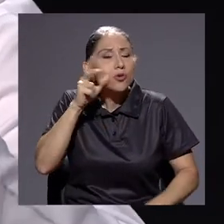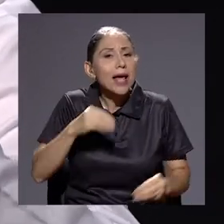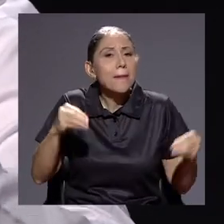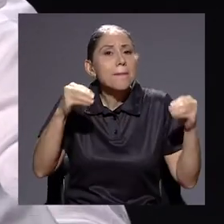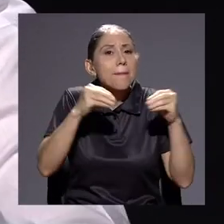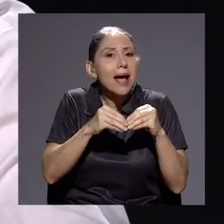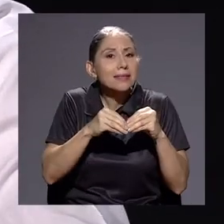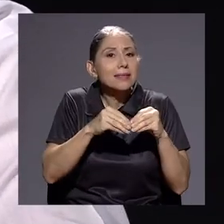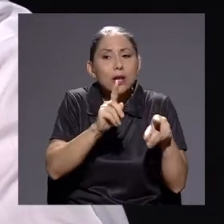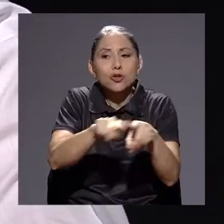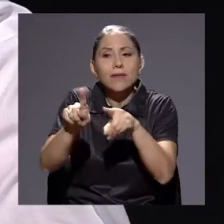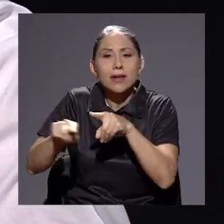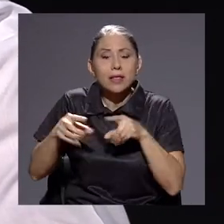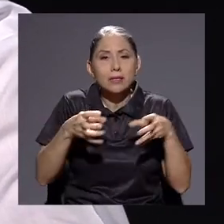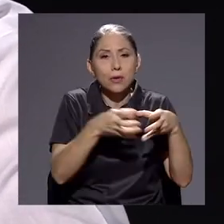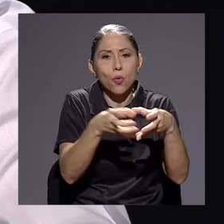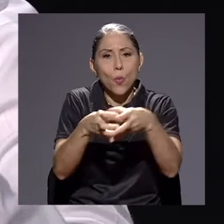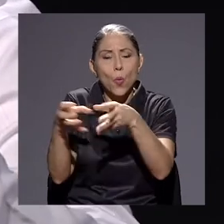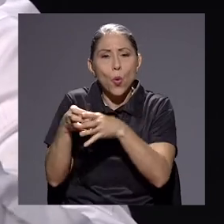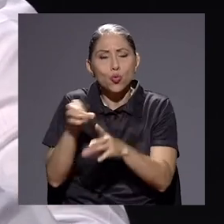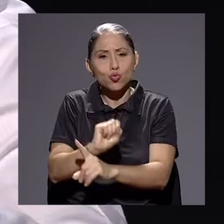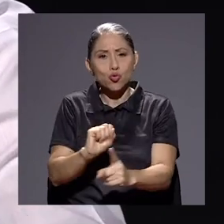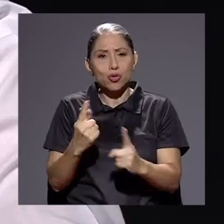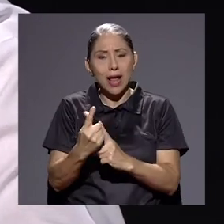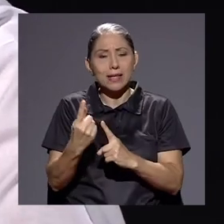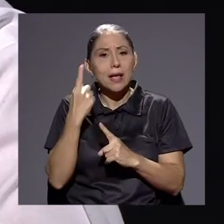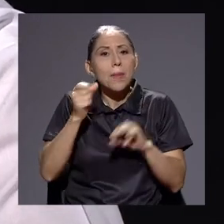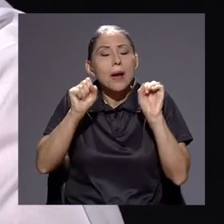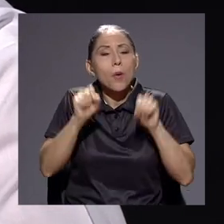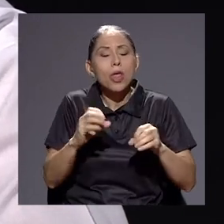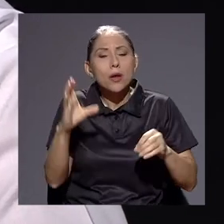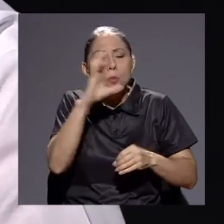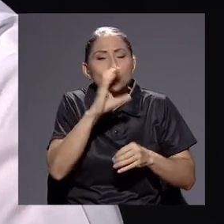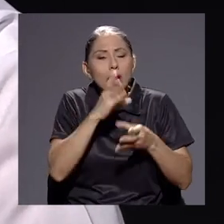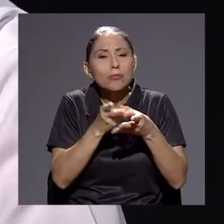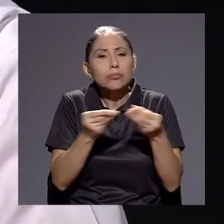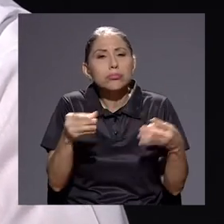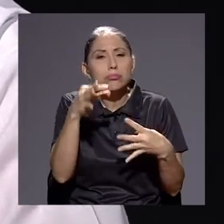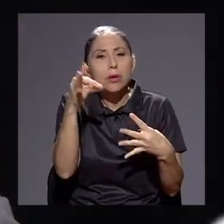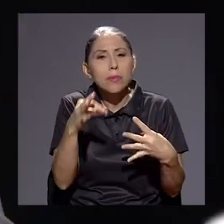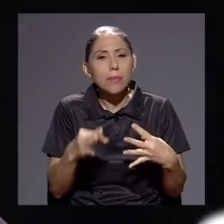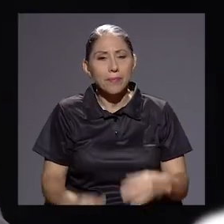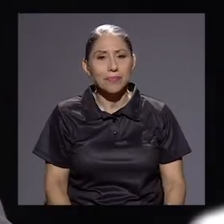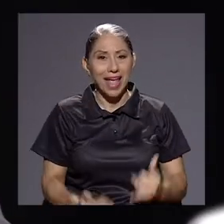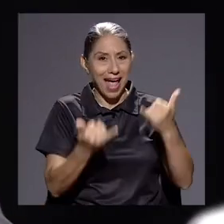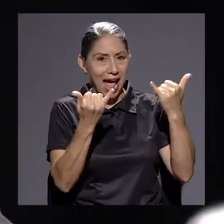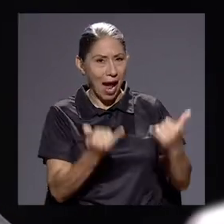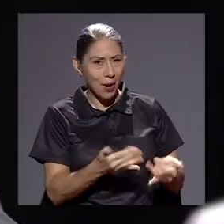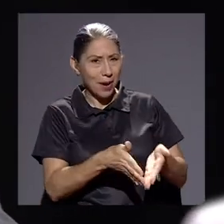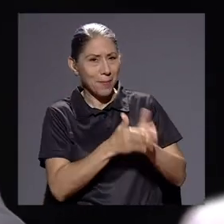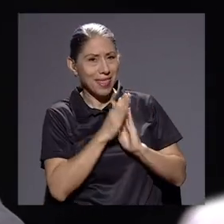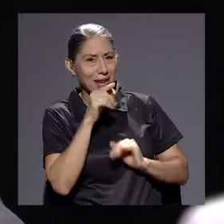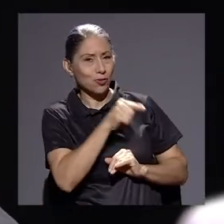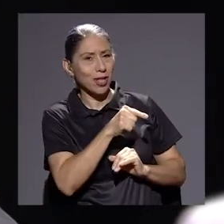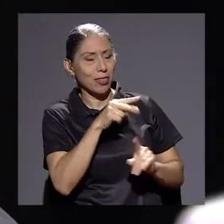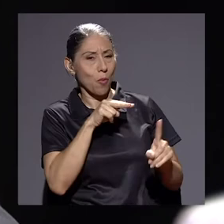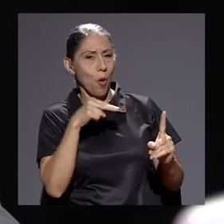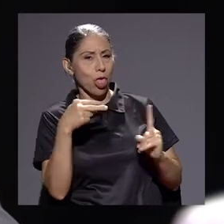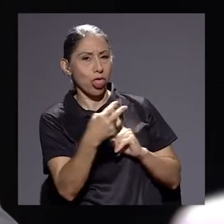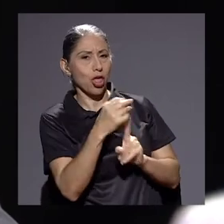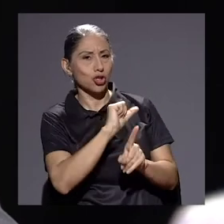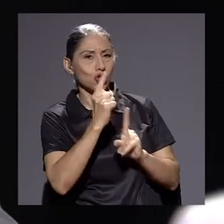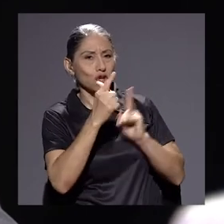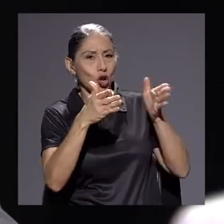lo que están diciendo los diferentes grupos sociales, para poder buscar alternativas. Ahora le voy a pedir a usted que se ponga del otro lado, del sociólogo.